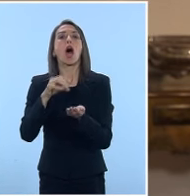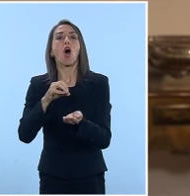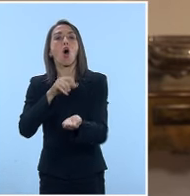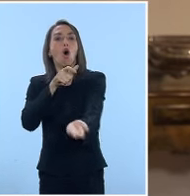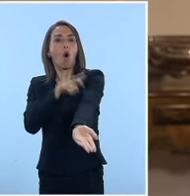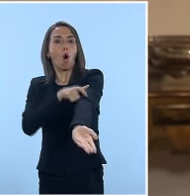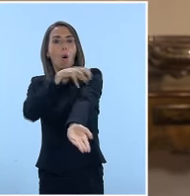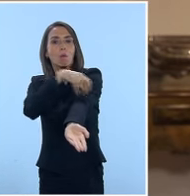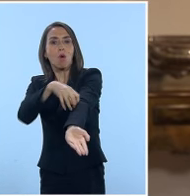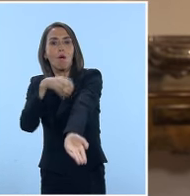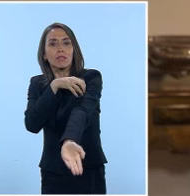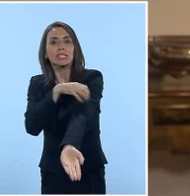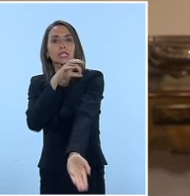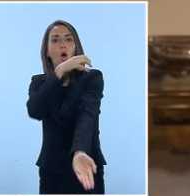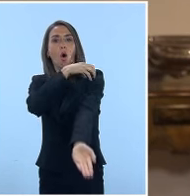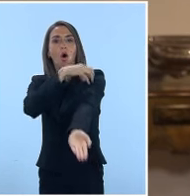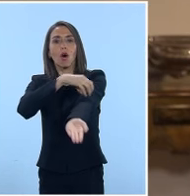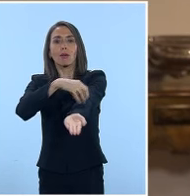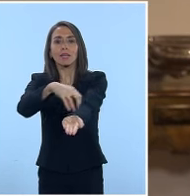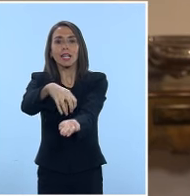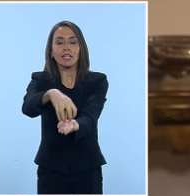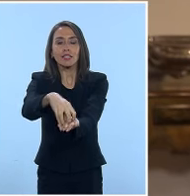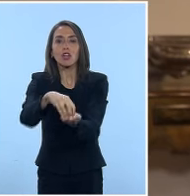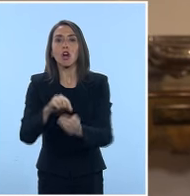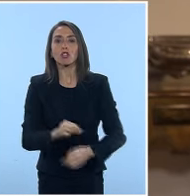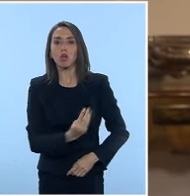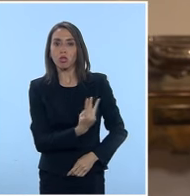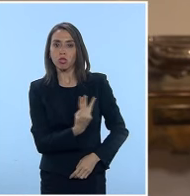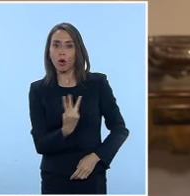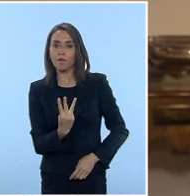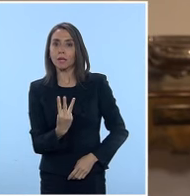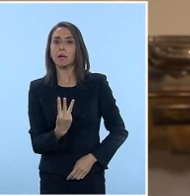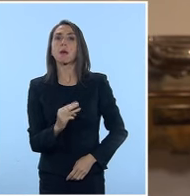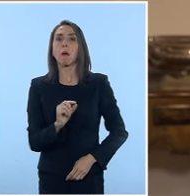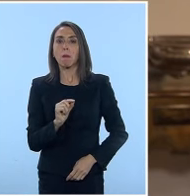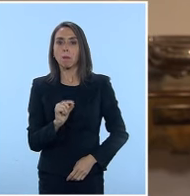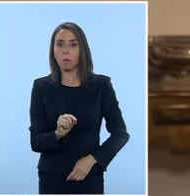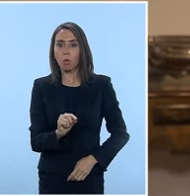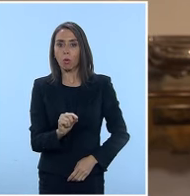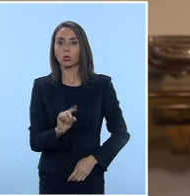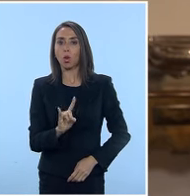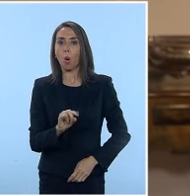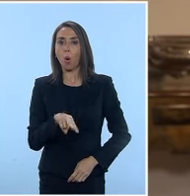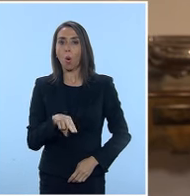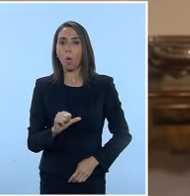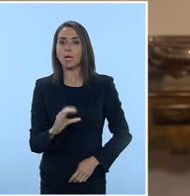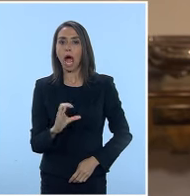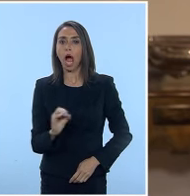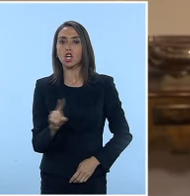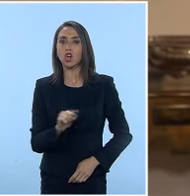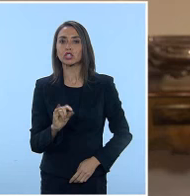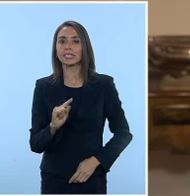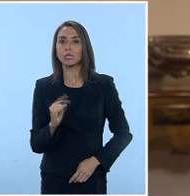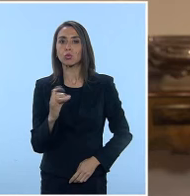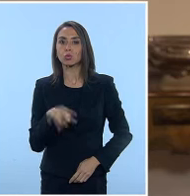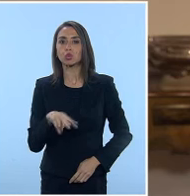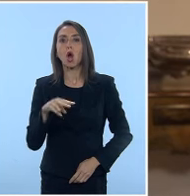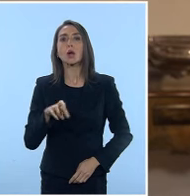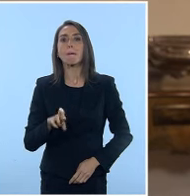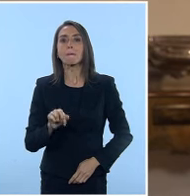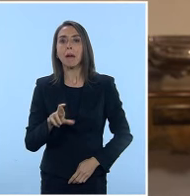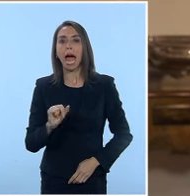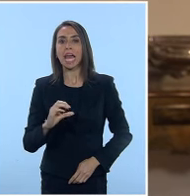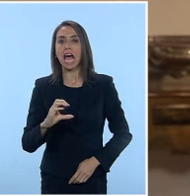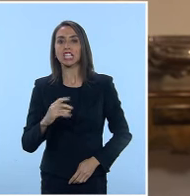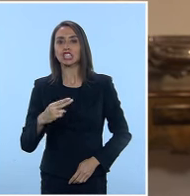provinciales y regionales. En el sitio www.unaconstitucionparachile.cl